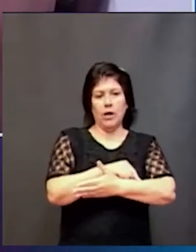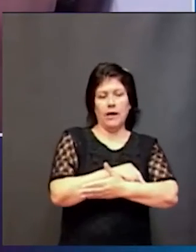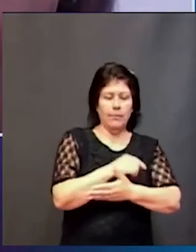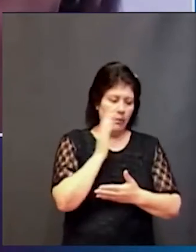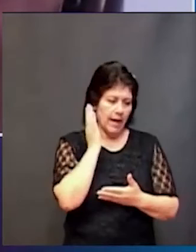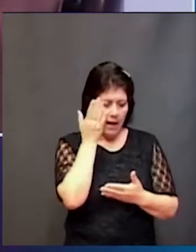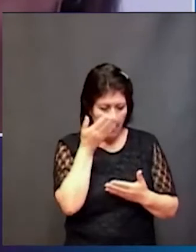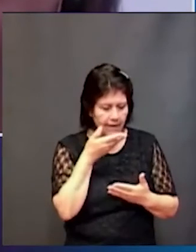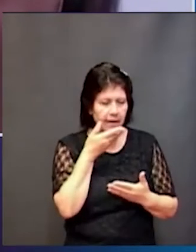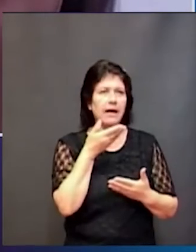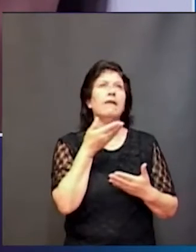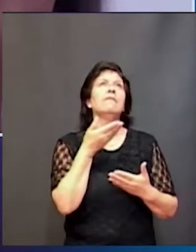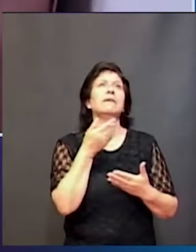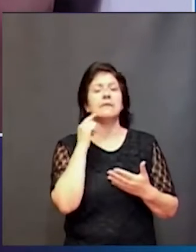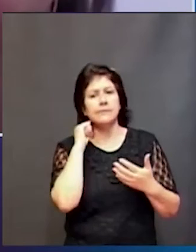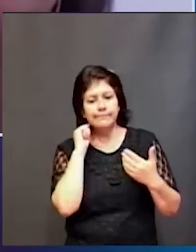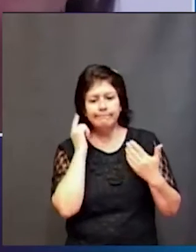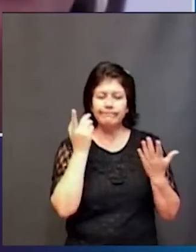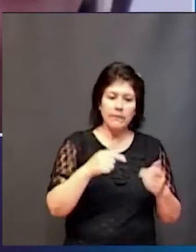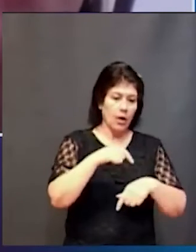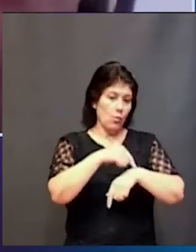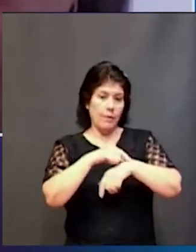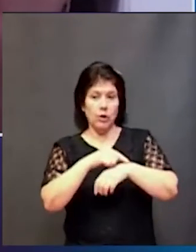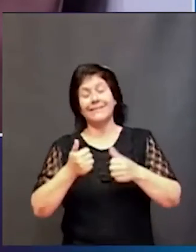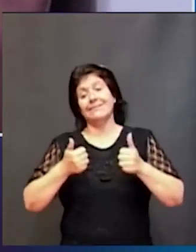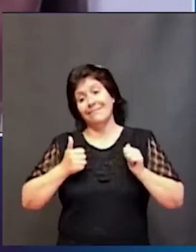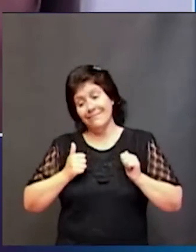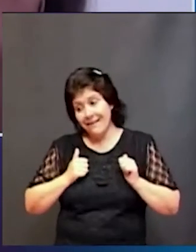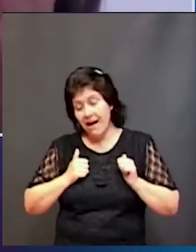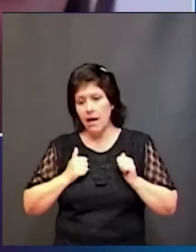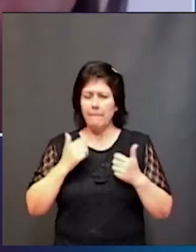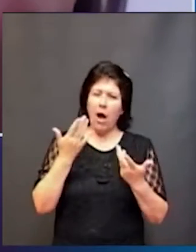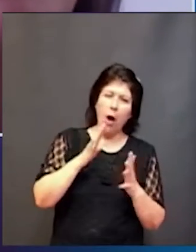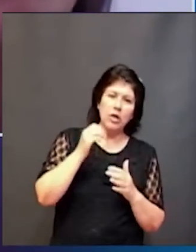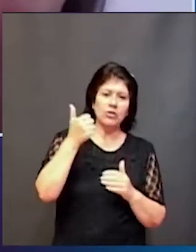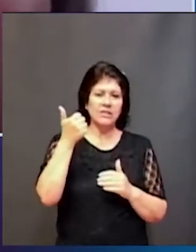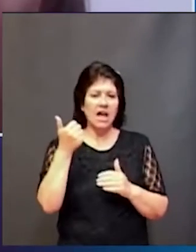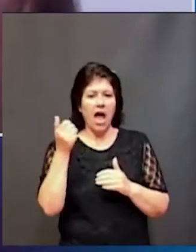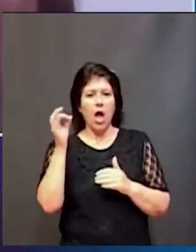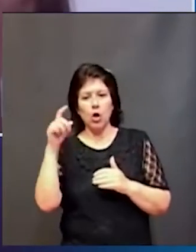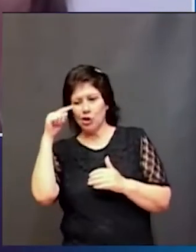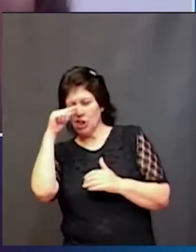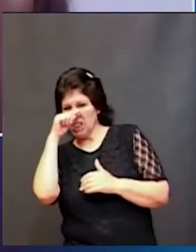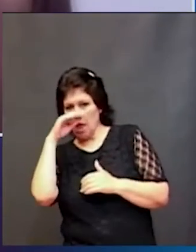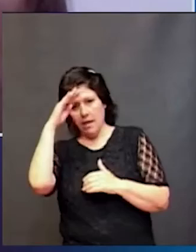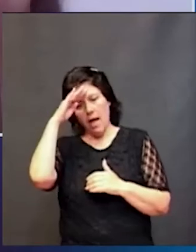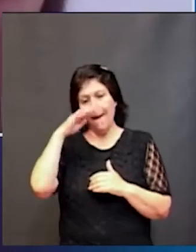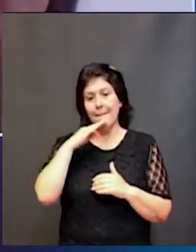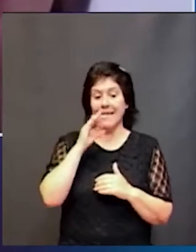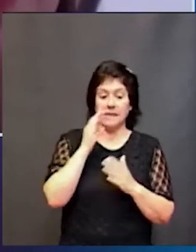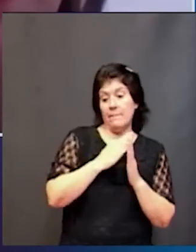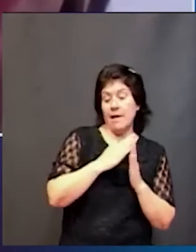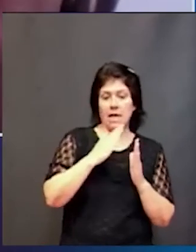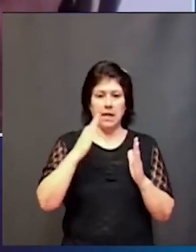para tener un momento para sentarse que es alrededor de los 6-7 meses si pasa ese tiempo